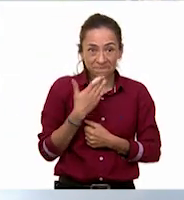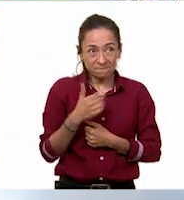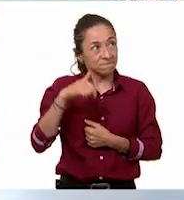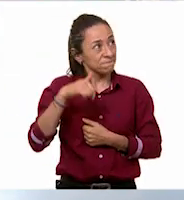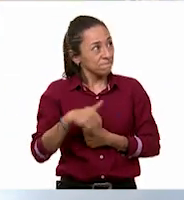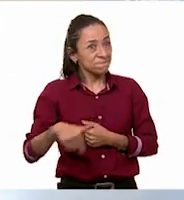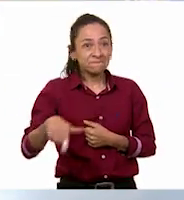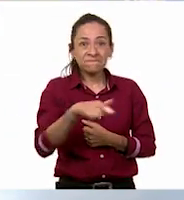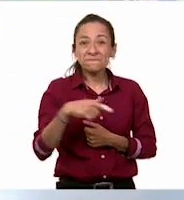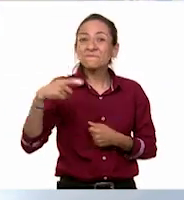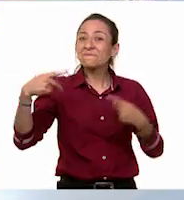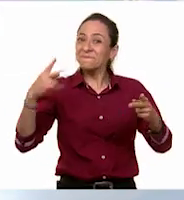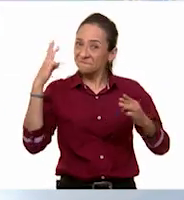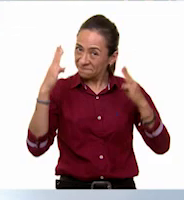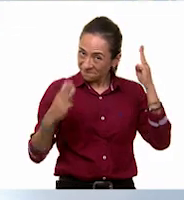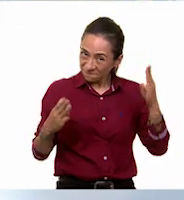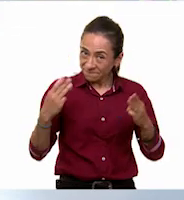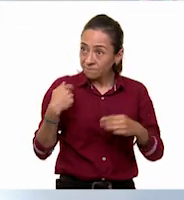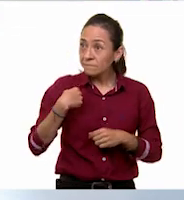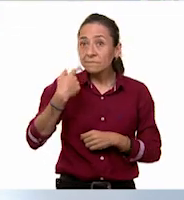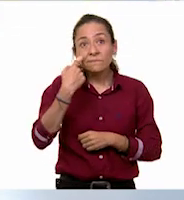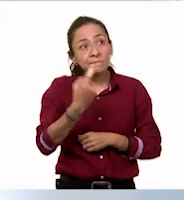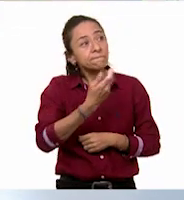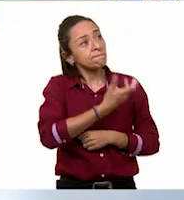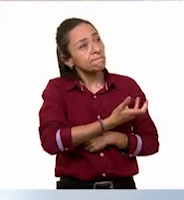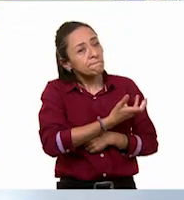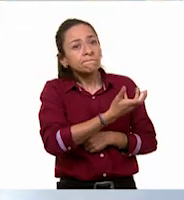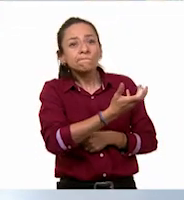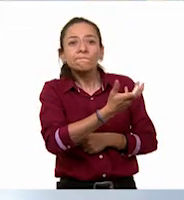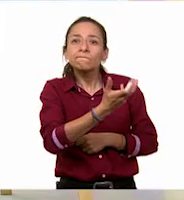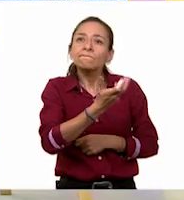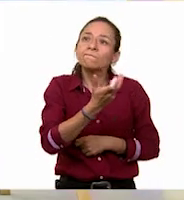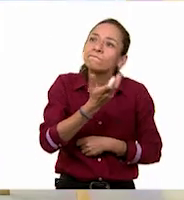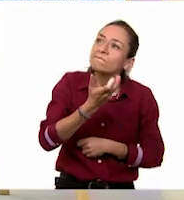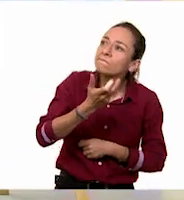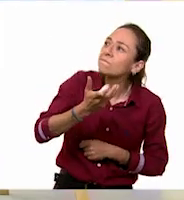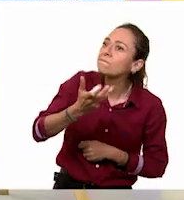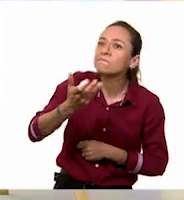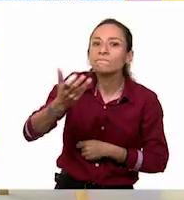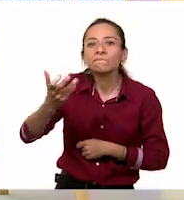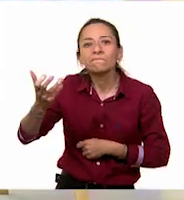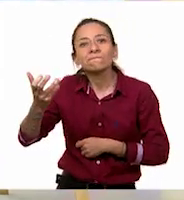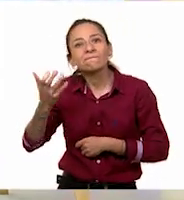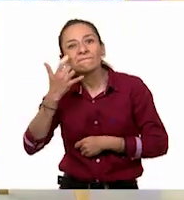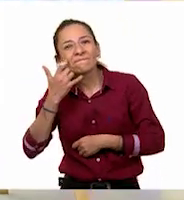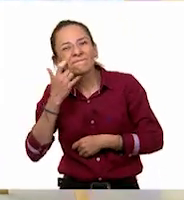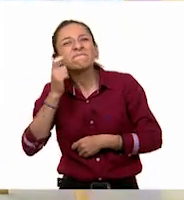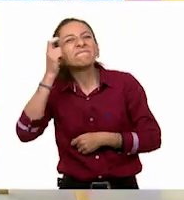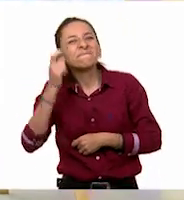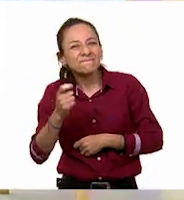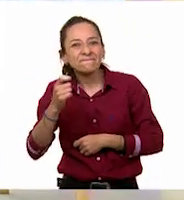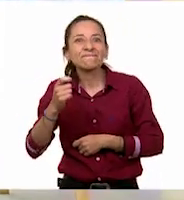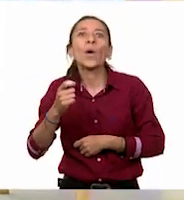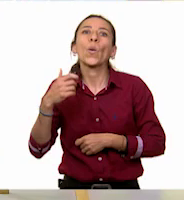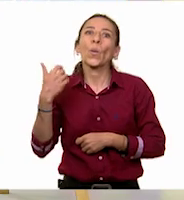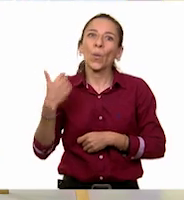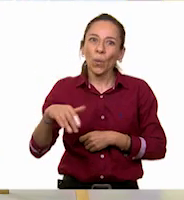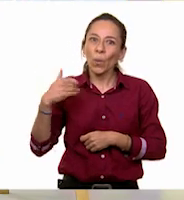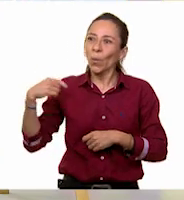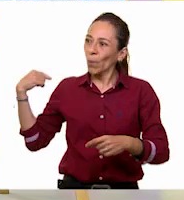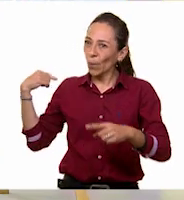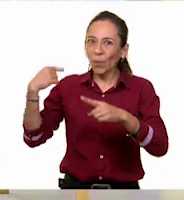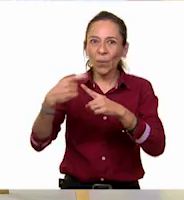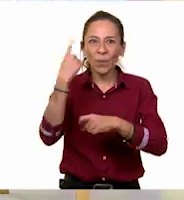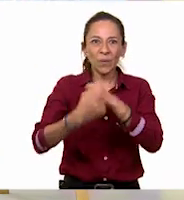estamos haciendo un recorrido por nuestro museo de las cosas que hemos aprendido a lo largo de este